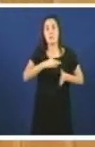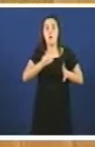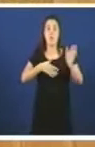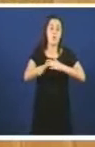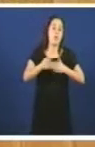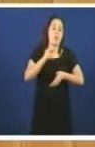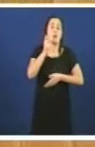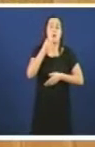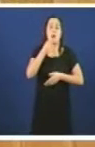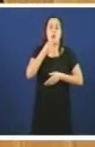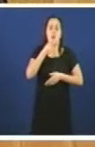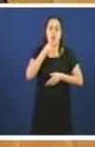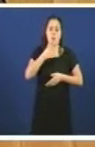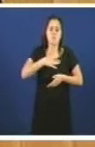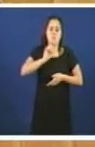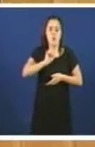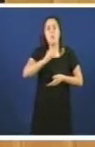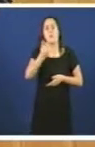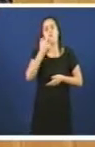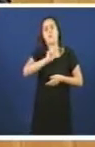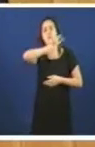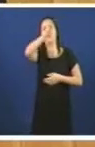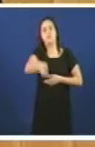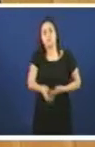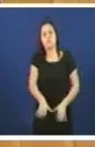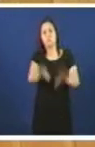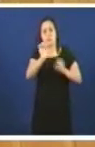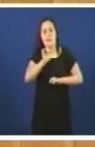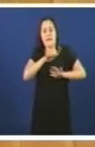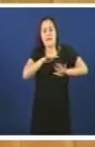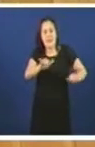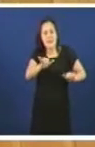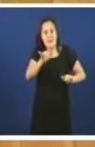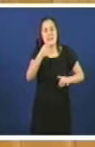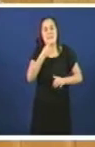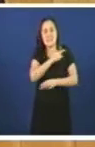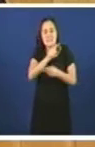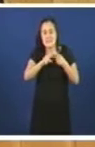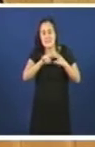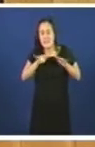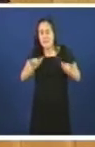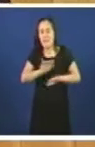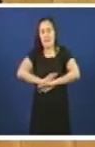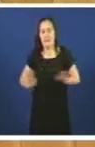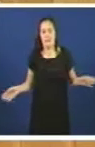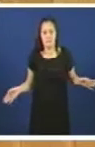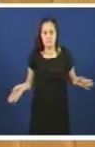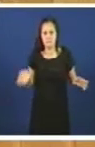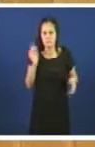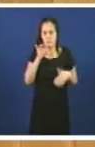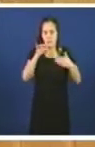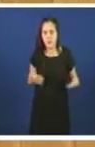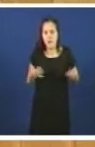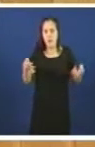aprender moitos idiomas. Aquí, nin inglés, nin nada. Aquí o que hai neste momento, en base a ese